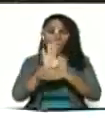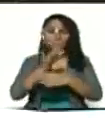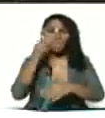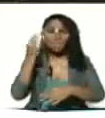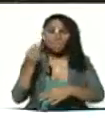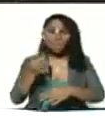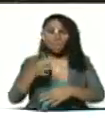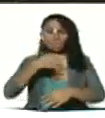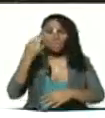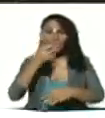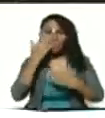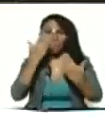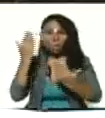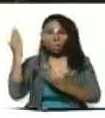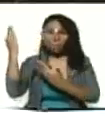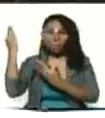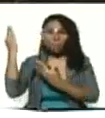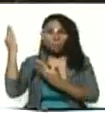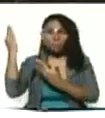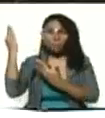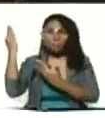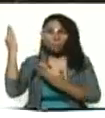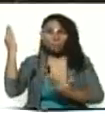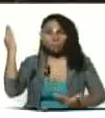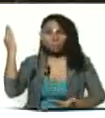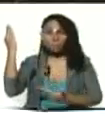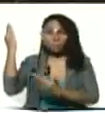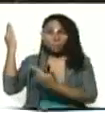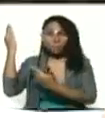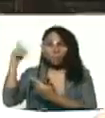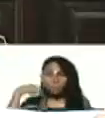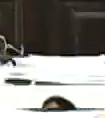verdadita vamos a ver el video adelante video